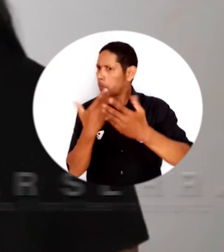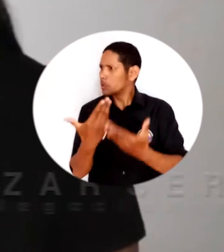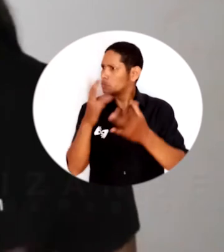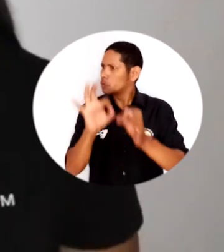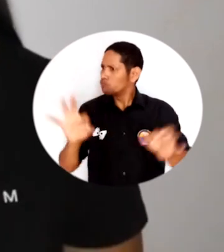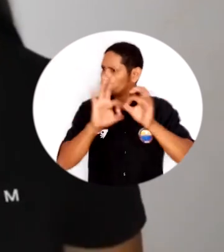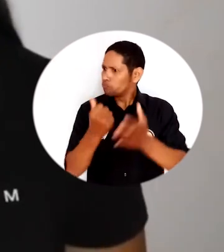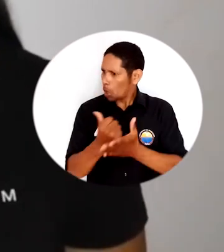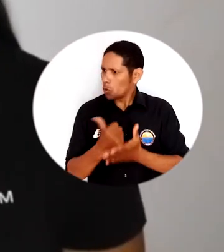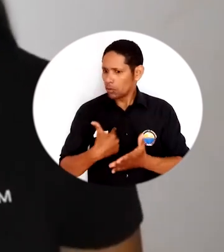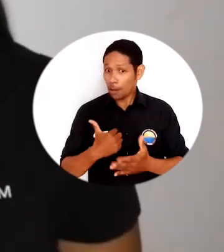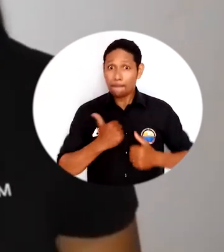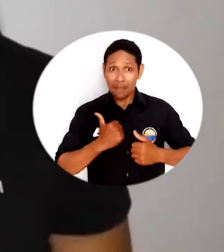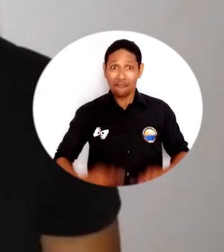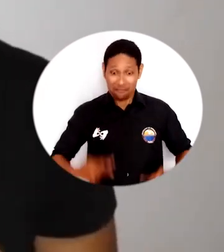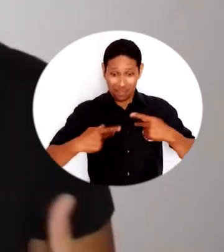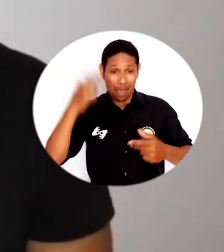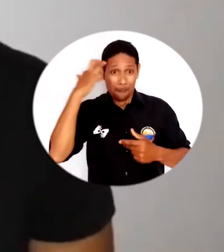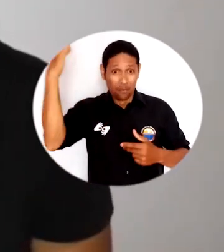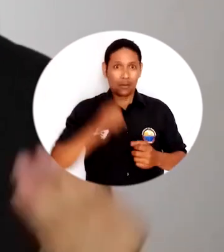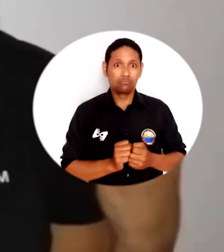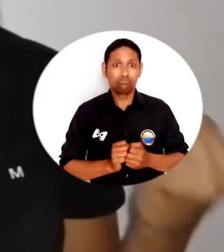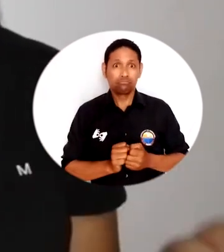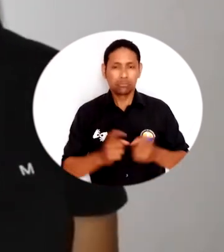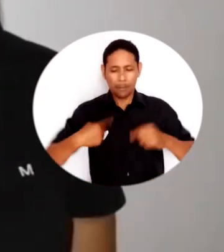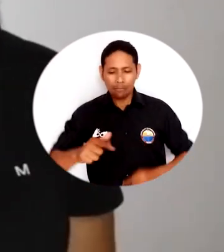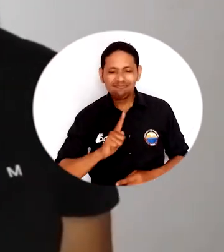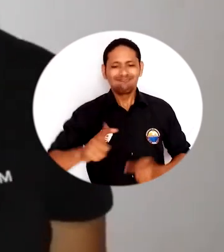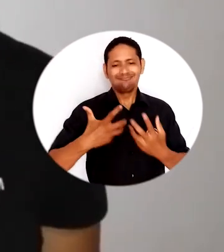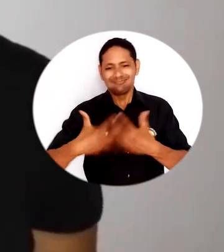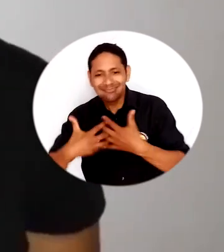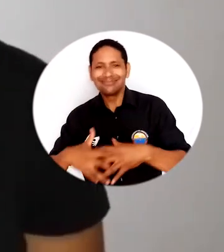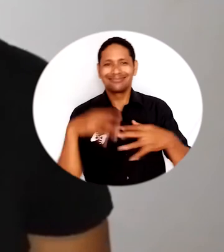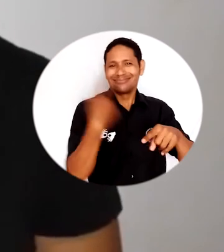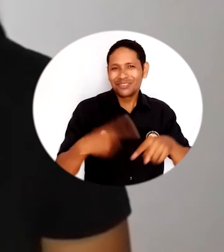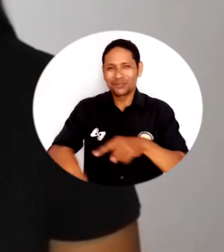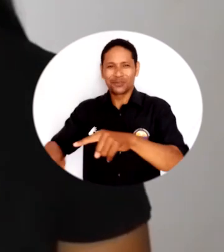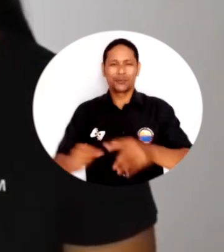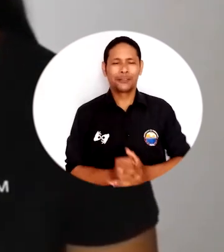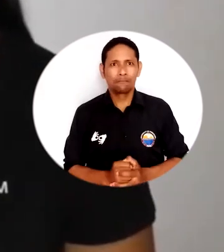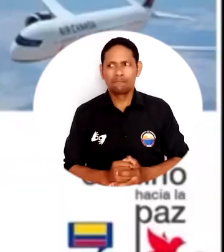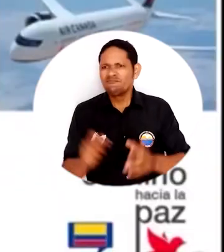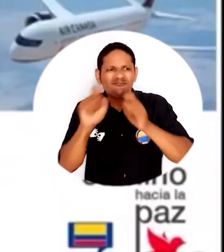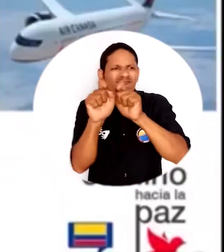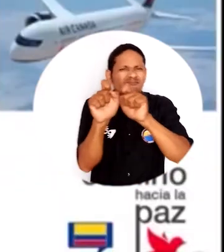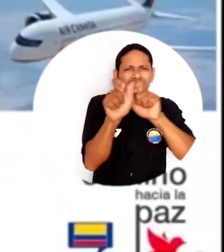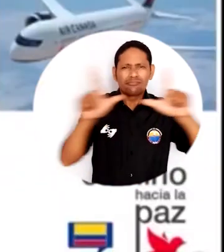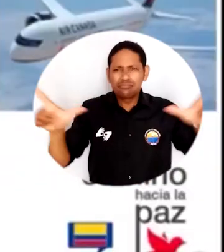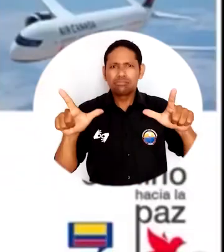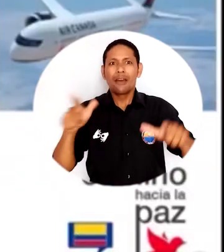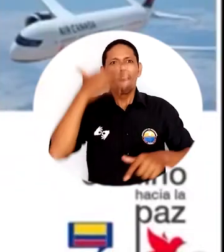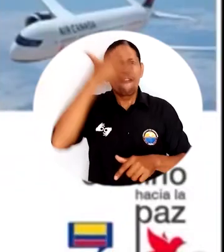tomar consejos, pueden recibir tips y esto pueden implementarlo tanto para su vida profesional también como para sus emprendimientos. El espacio